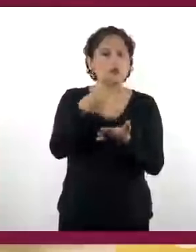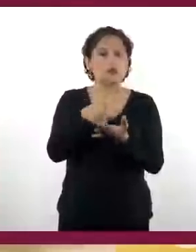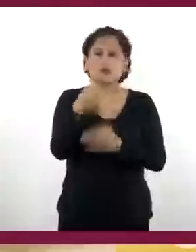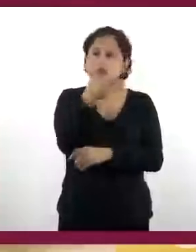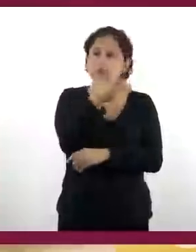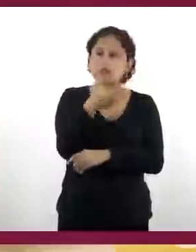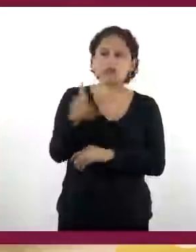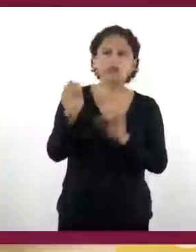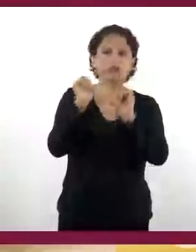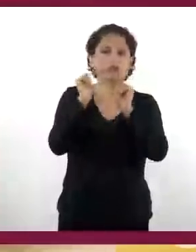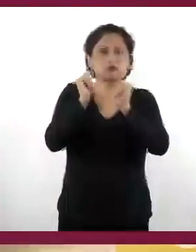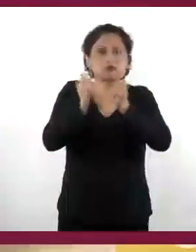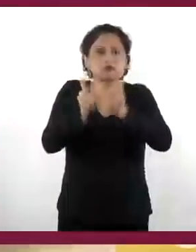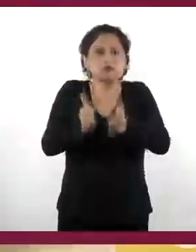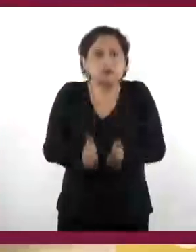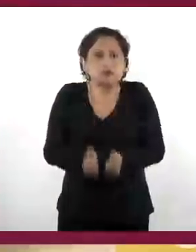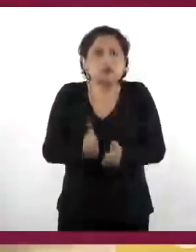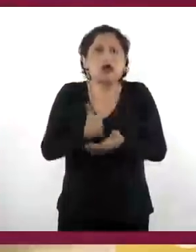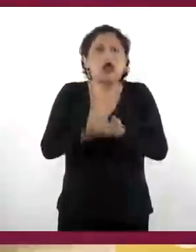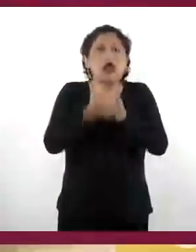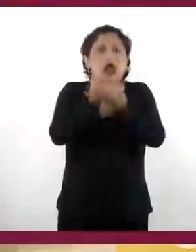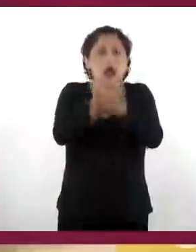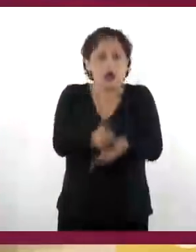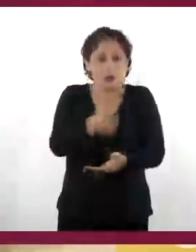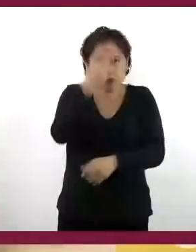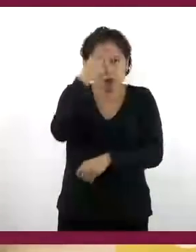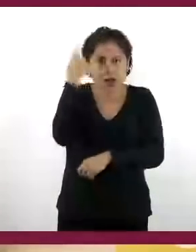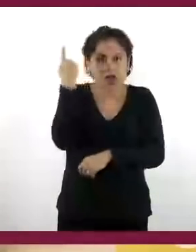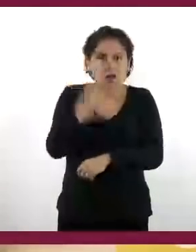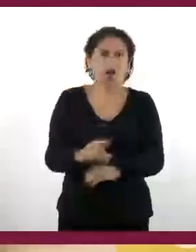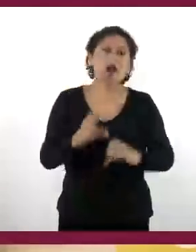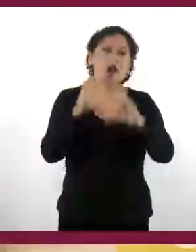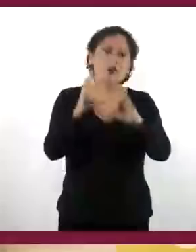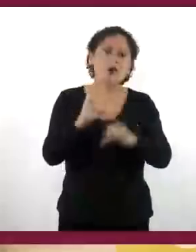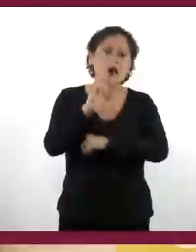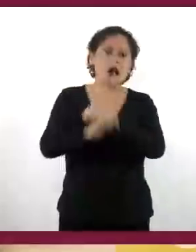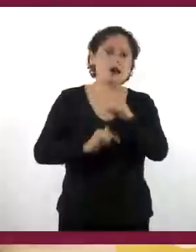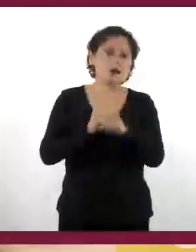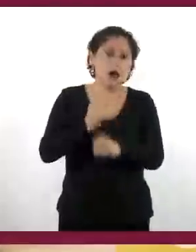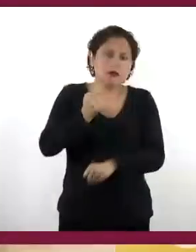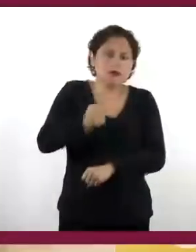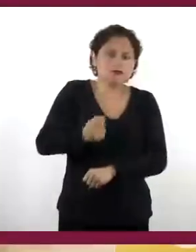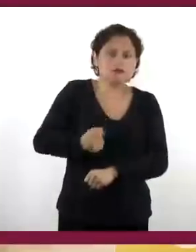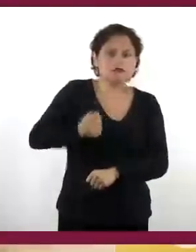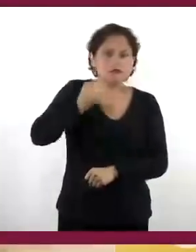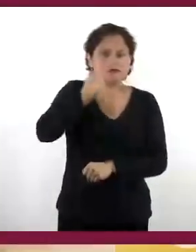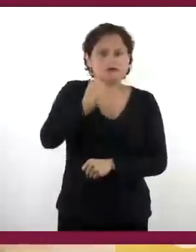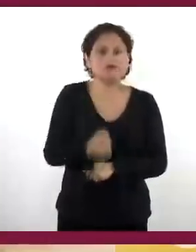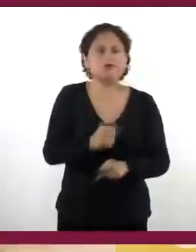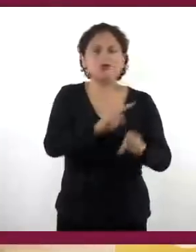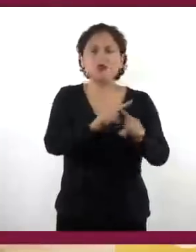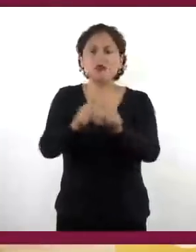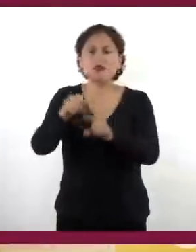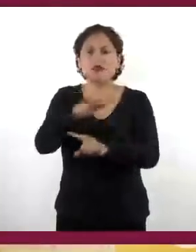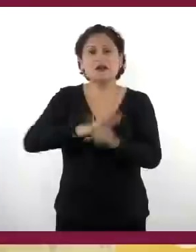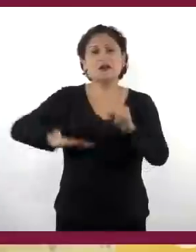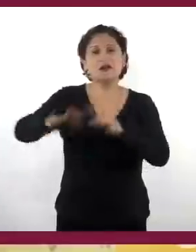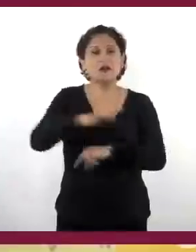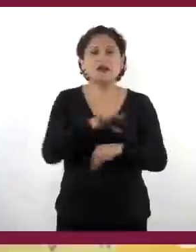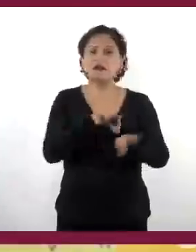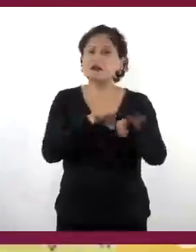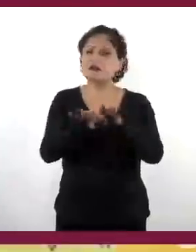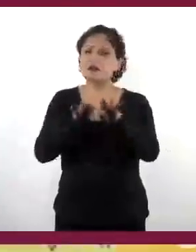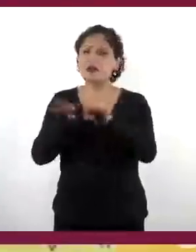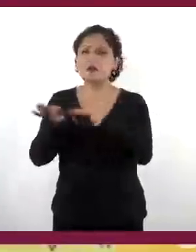alimentos, para hacerse pastores, dueños de ganados, y, lo digo, poblar sobre una base